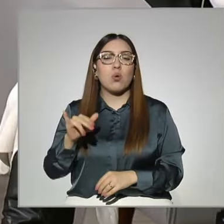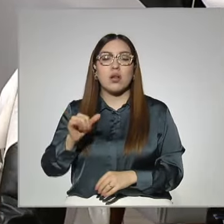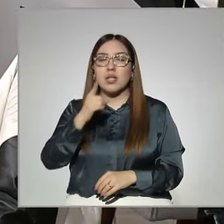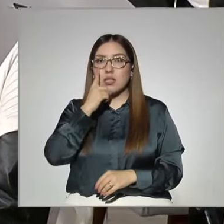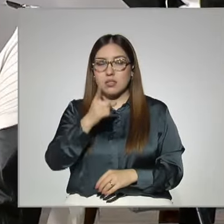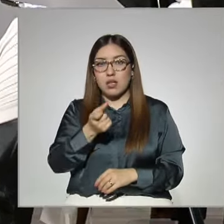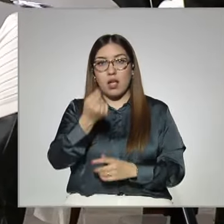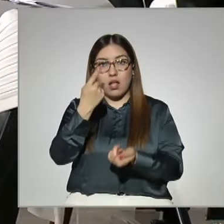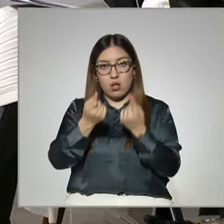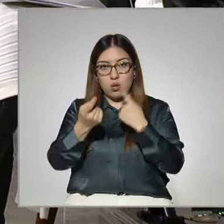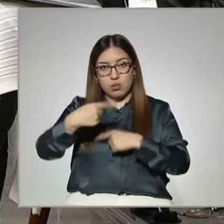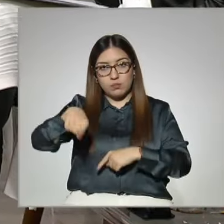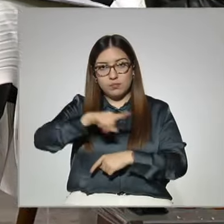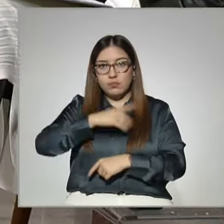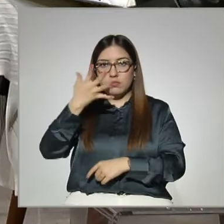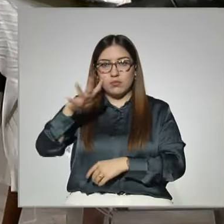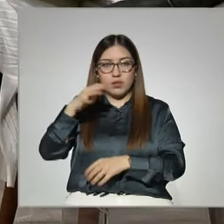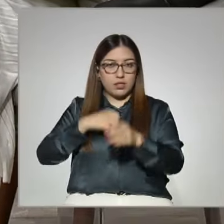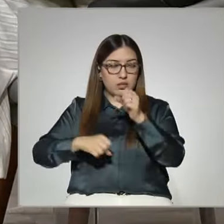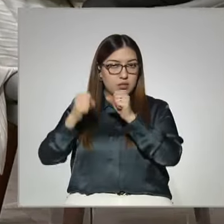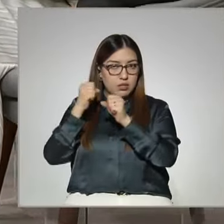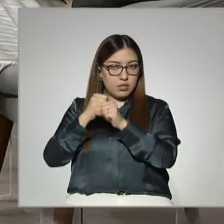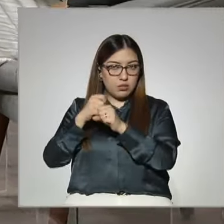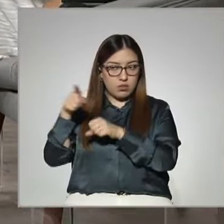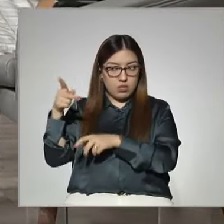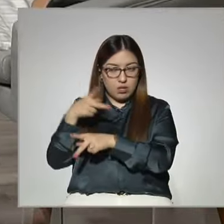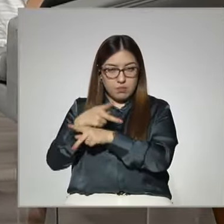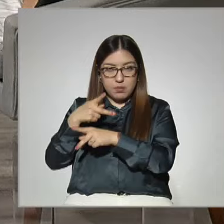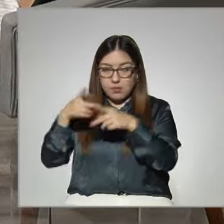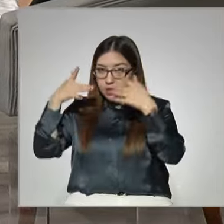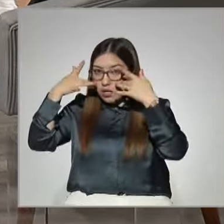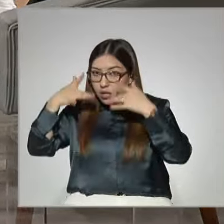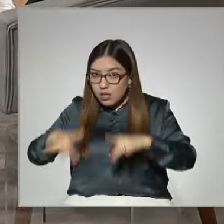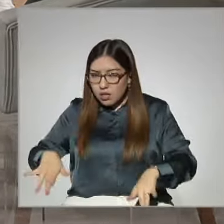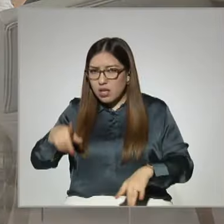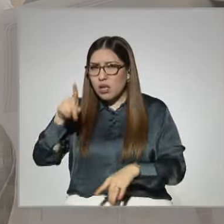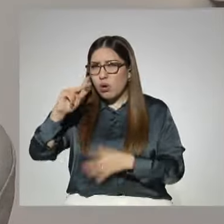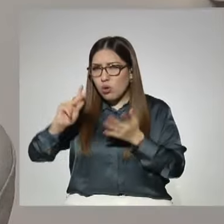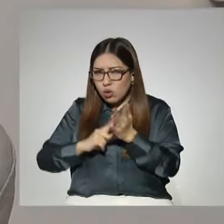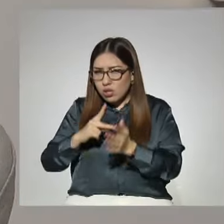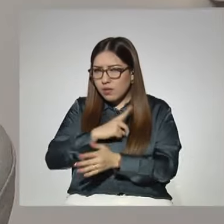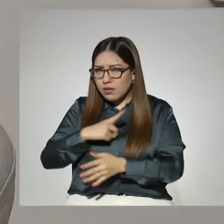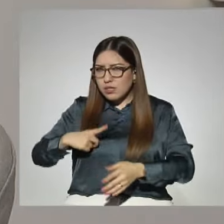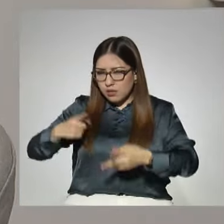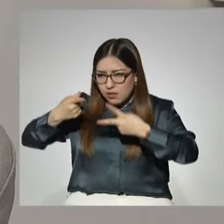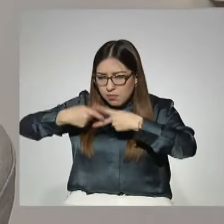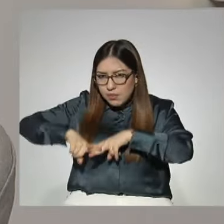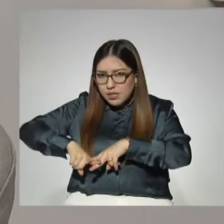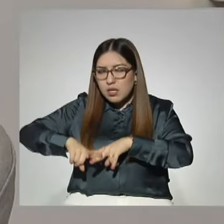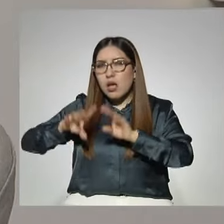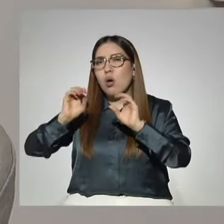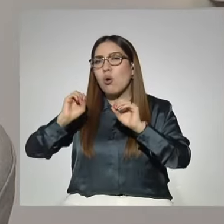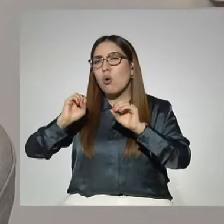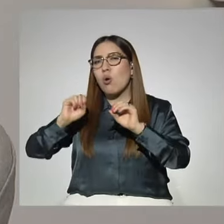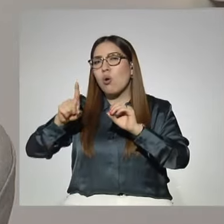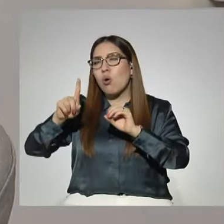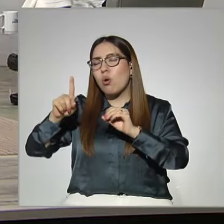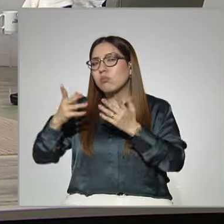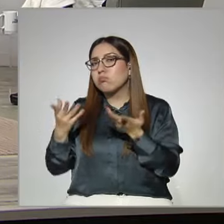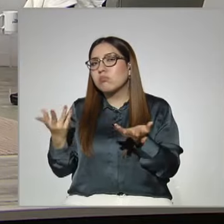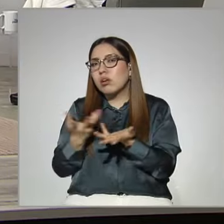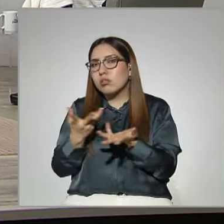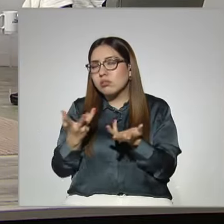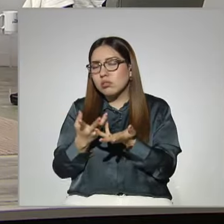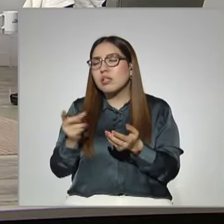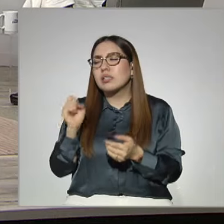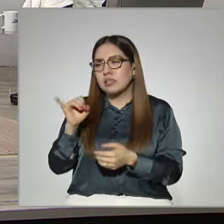dejó la preparatoria hace 10 años y quisiera retomarla nuevamente, ¿tendrá que empezar de cero o la podría revalidar hasta donde la dejó? Sí, puede hacer